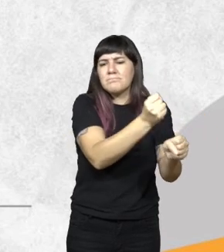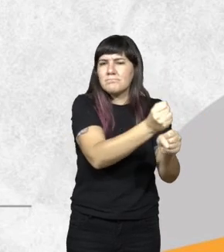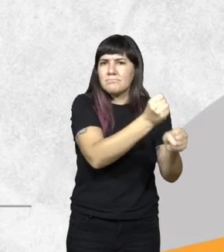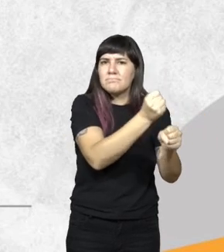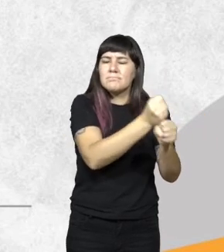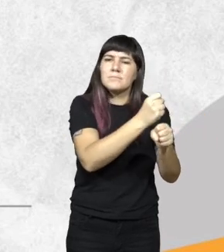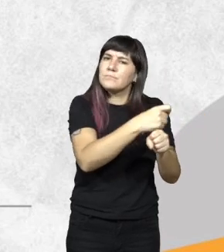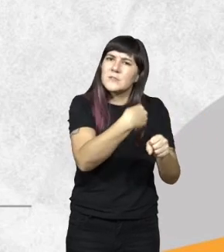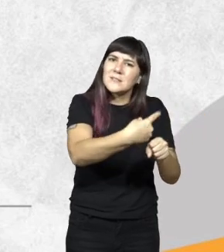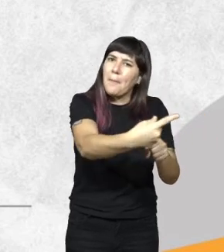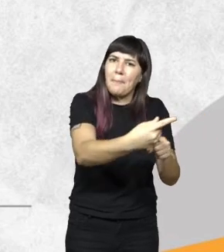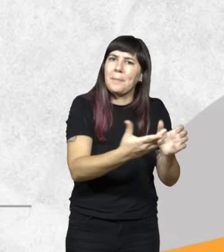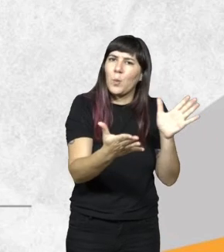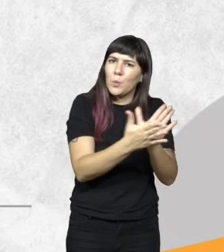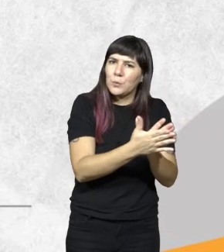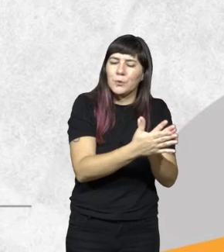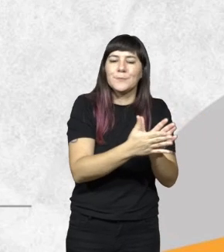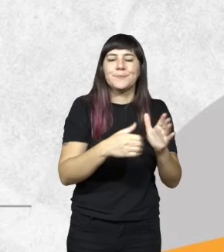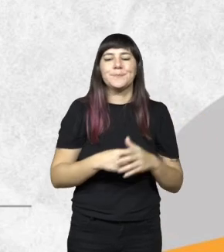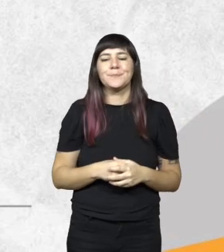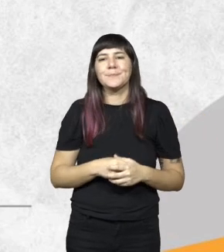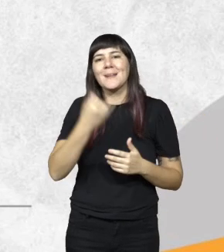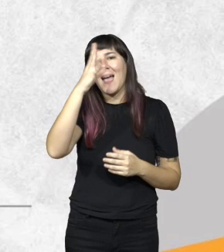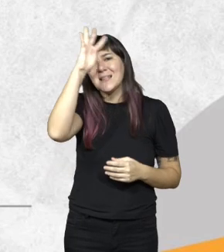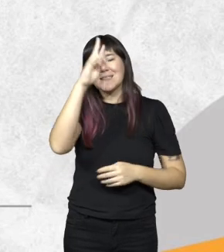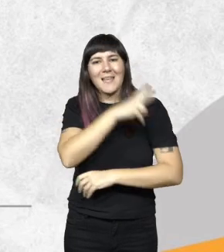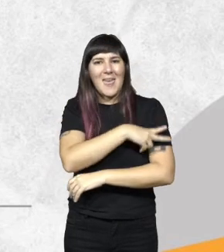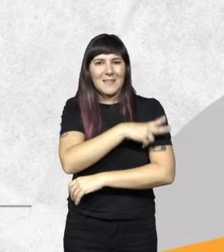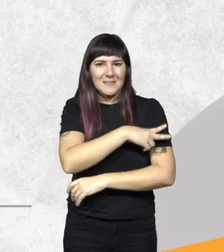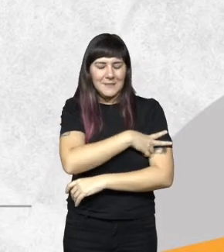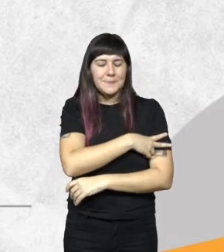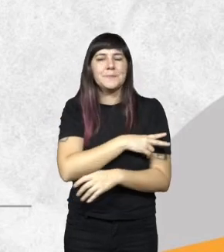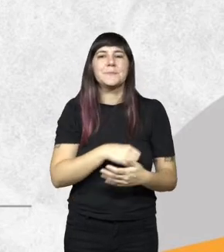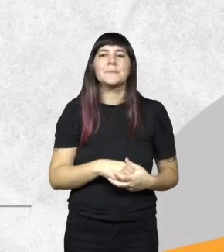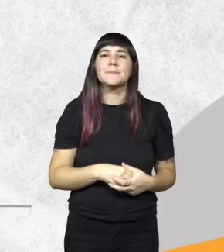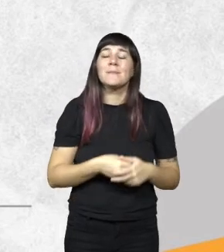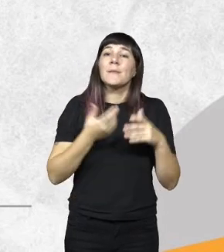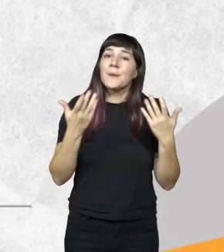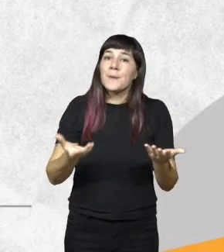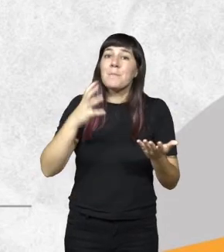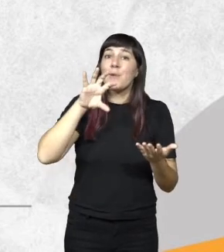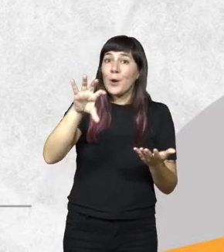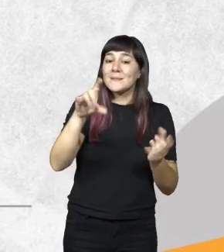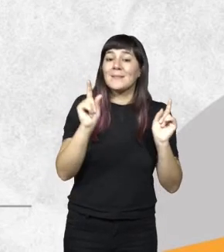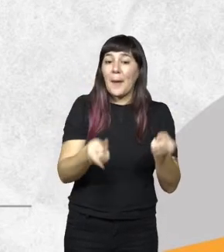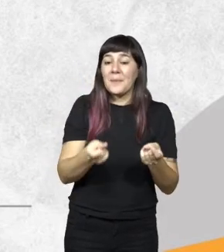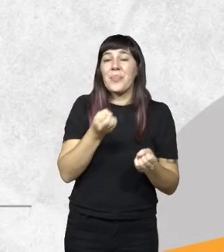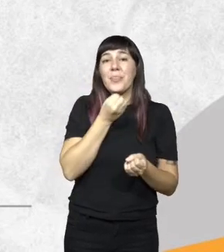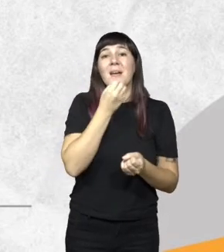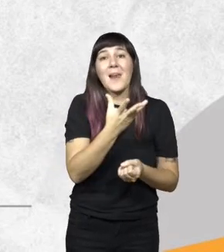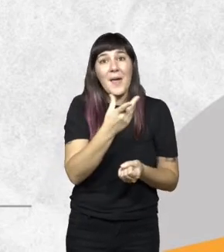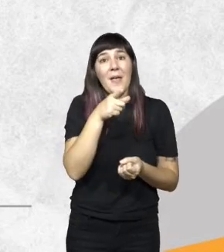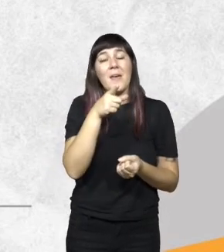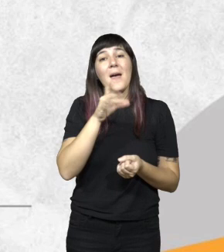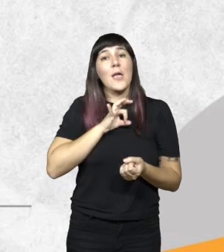permanentemente con los caciques bueno la provincia también fue declarada en el